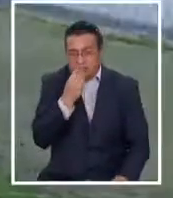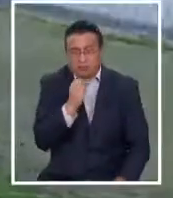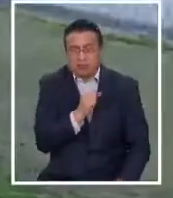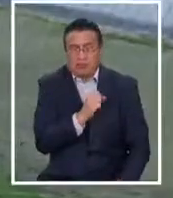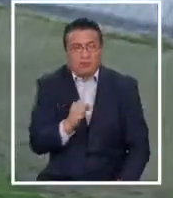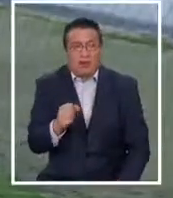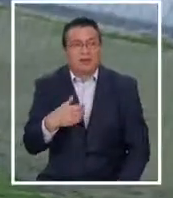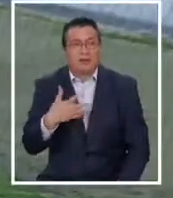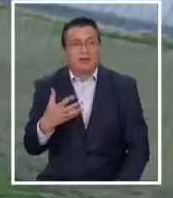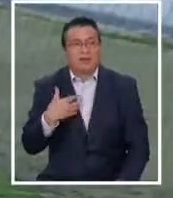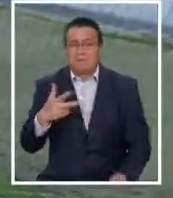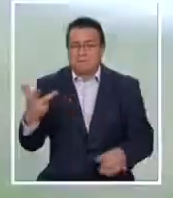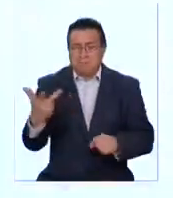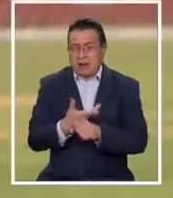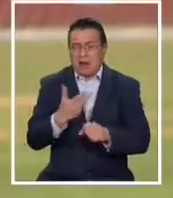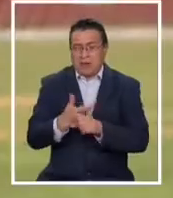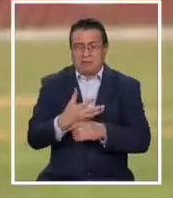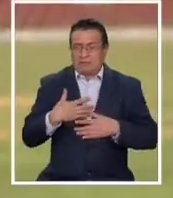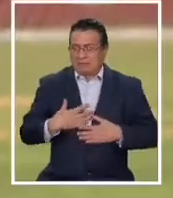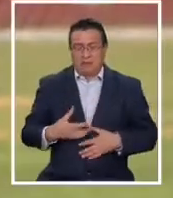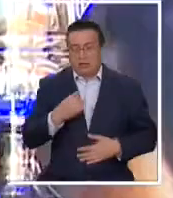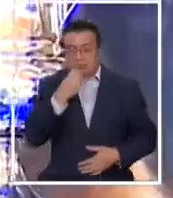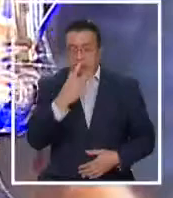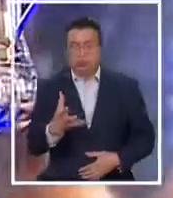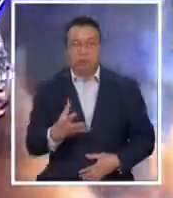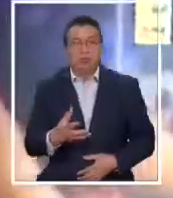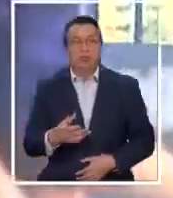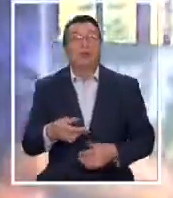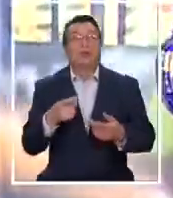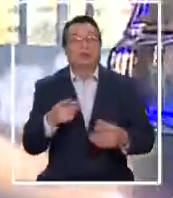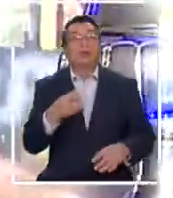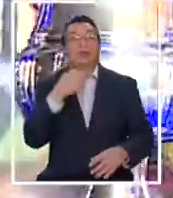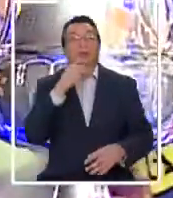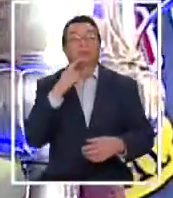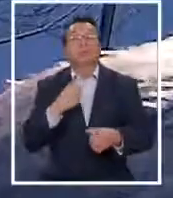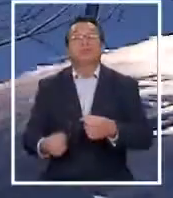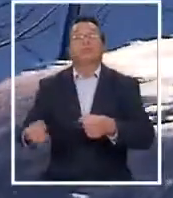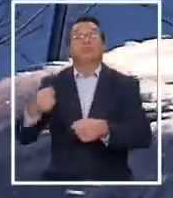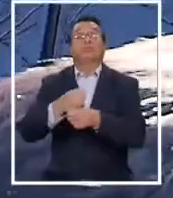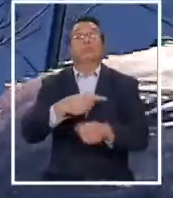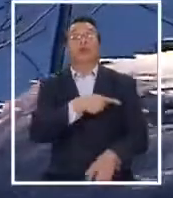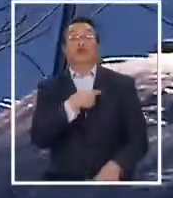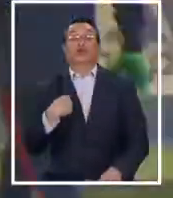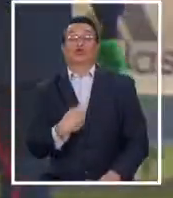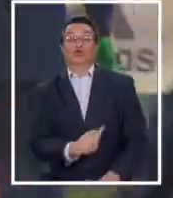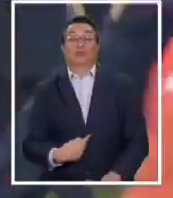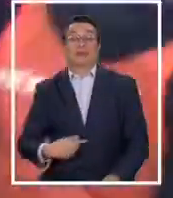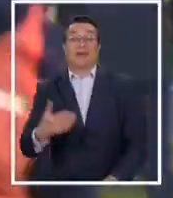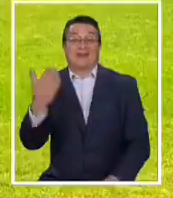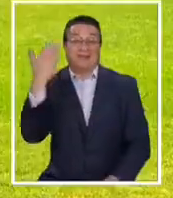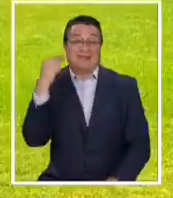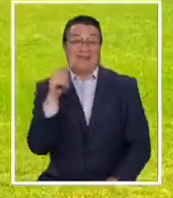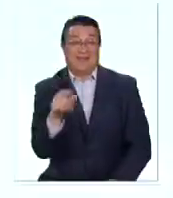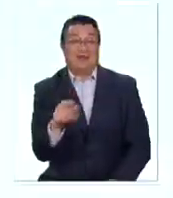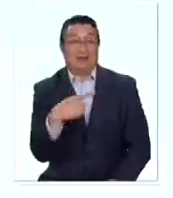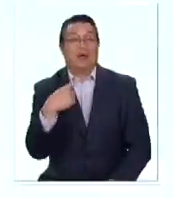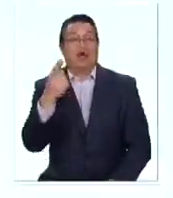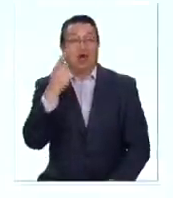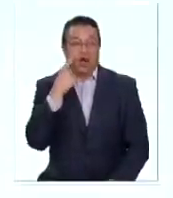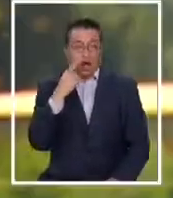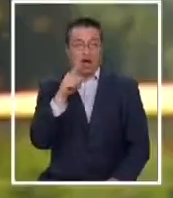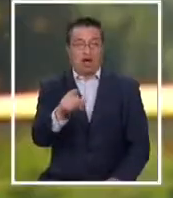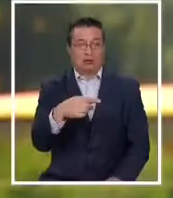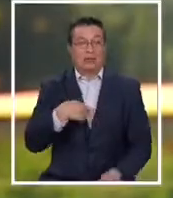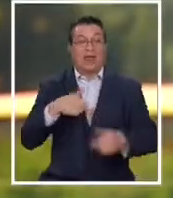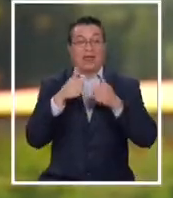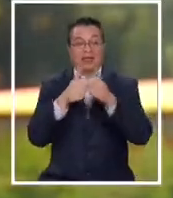me cae mal o lo que me hace mal. En su andar deportivo, quien tomó el relevo del Superman en el arco universitario conoció a mucha gente. Aquí